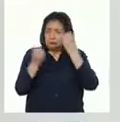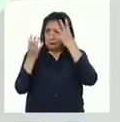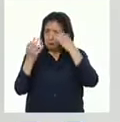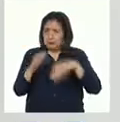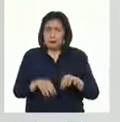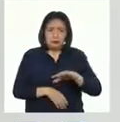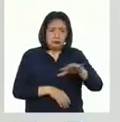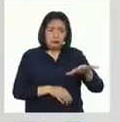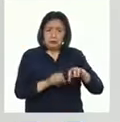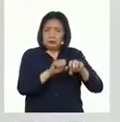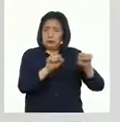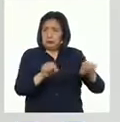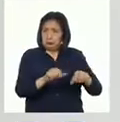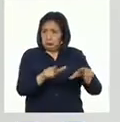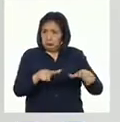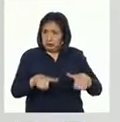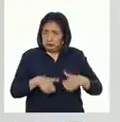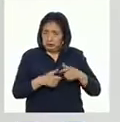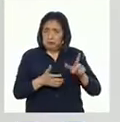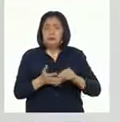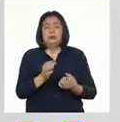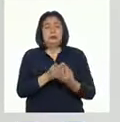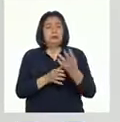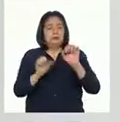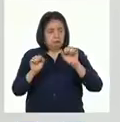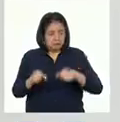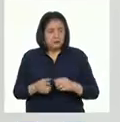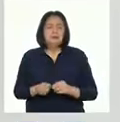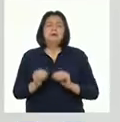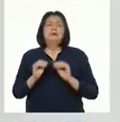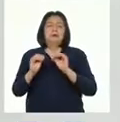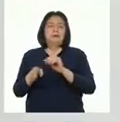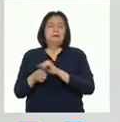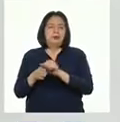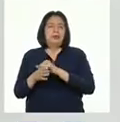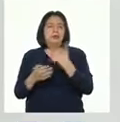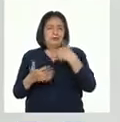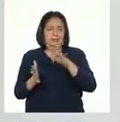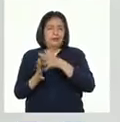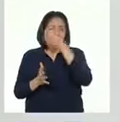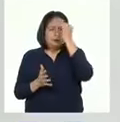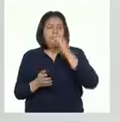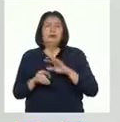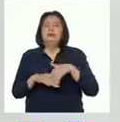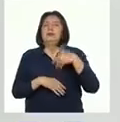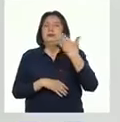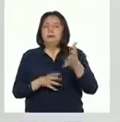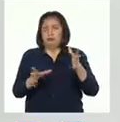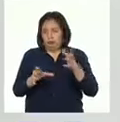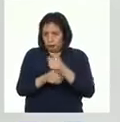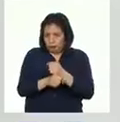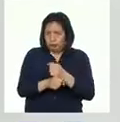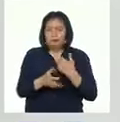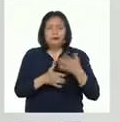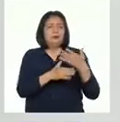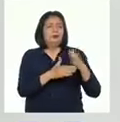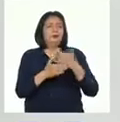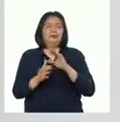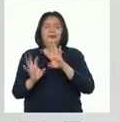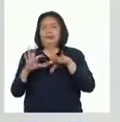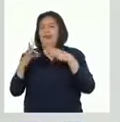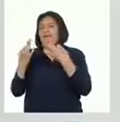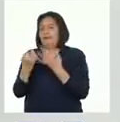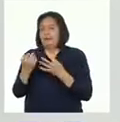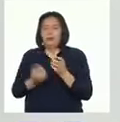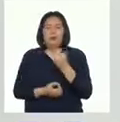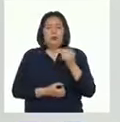ecosistemas y las plantas, los invito a aplicar las estrategias aprendidas. Y luego, elaboren un resumen para compartirlo con sus